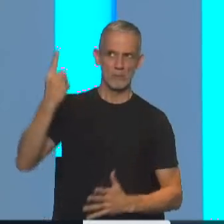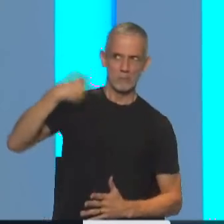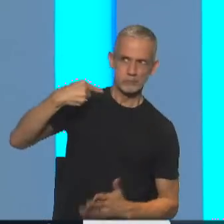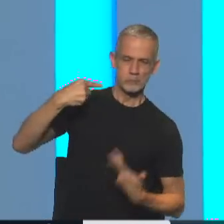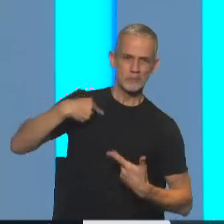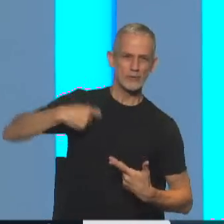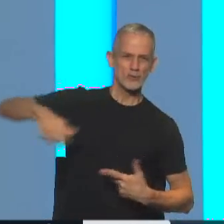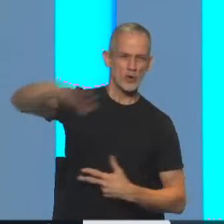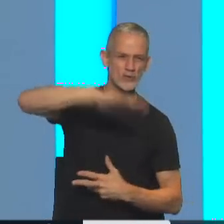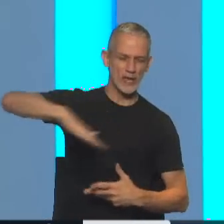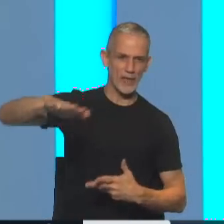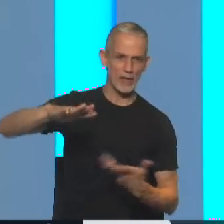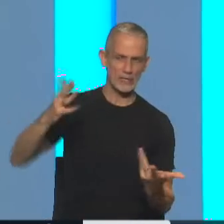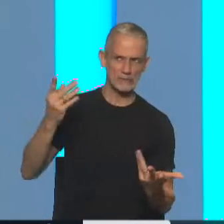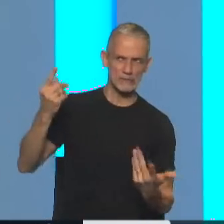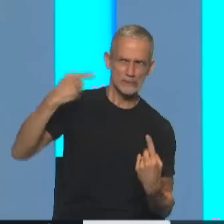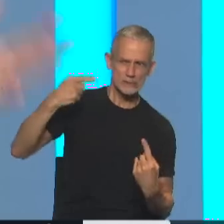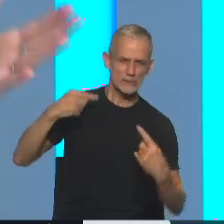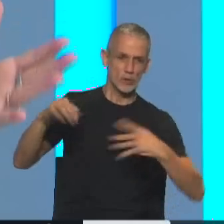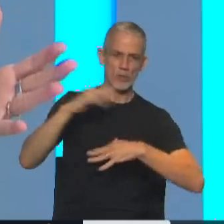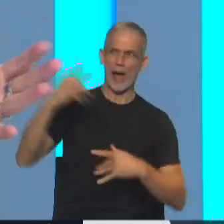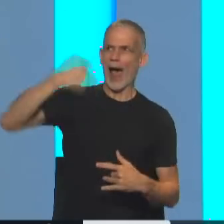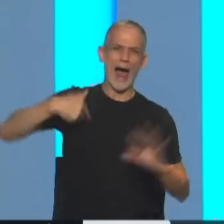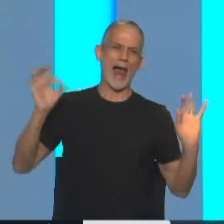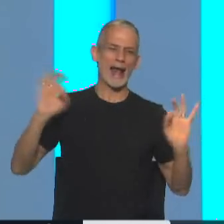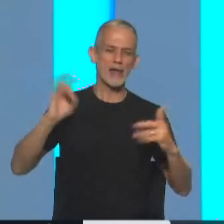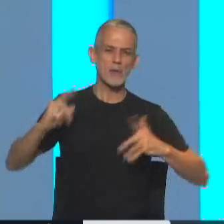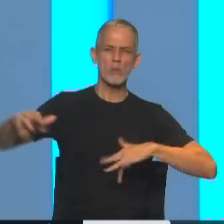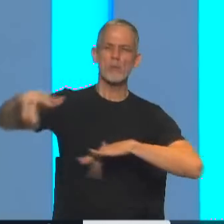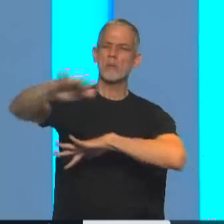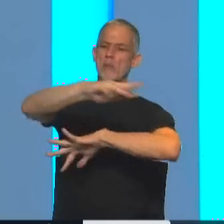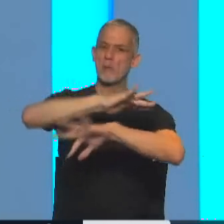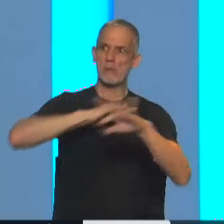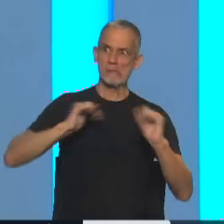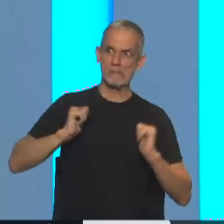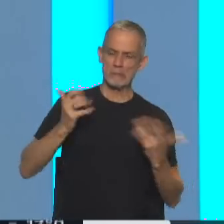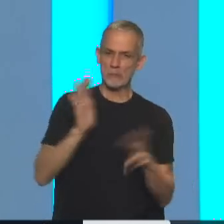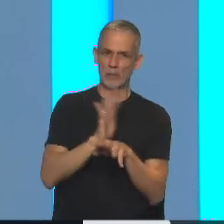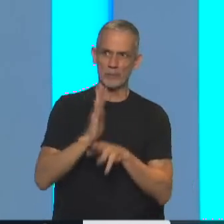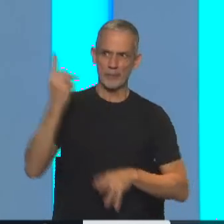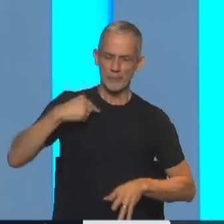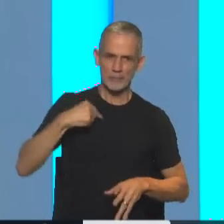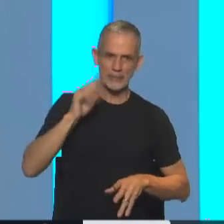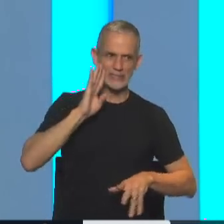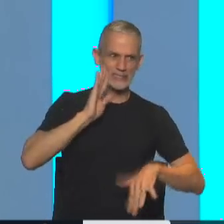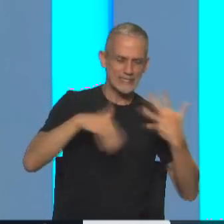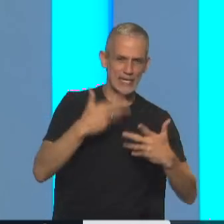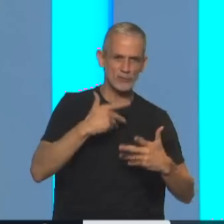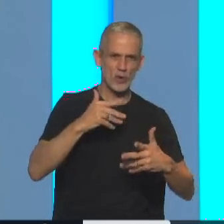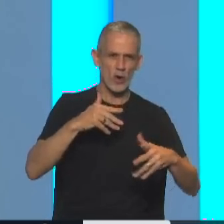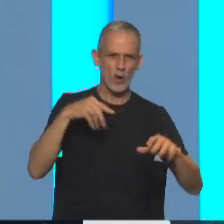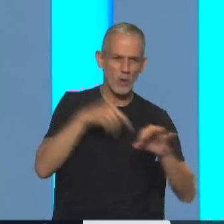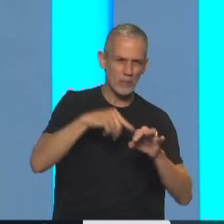social que hay, que está por abajo, porque nadie lo dice abiertamente, pero que es, bueno, hay que tener sexo genital